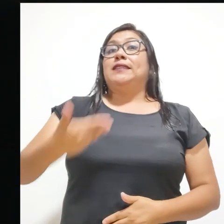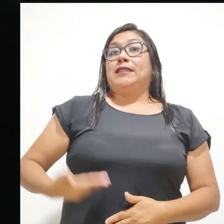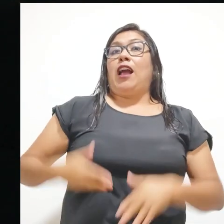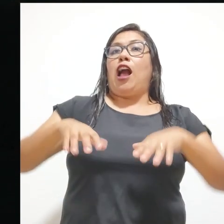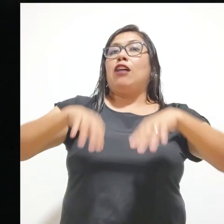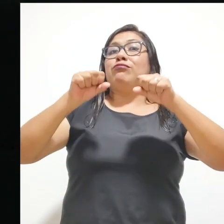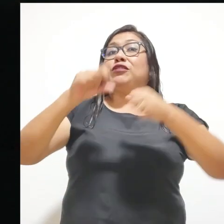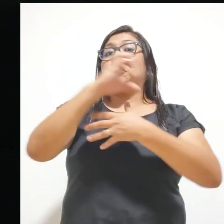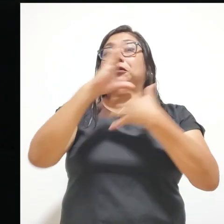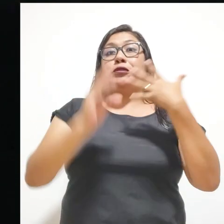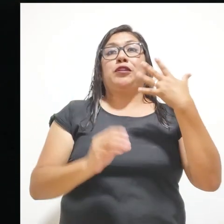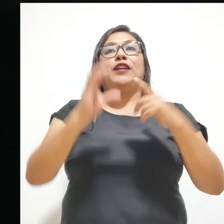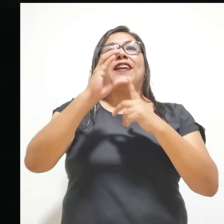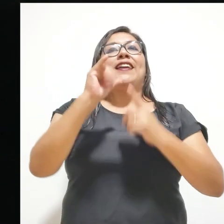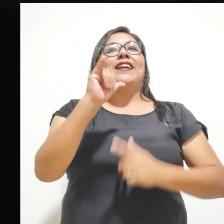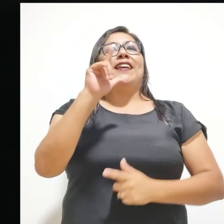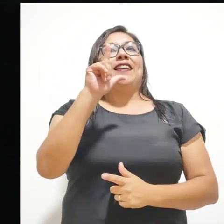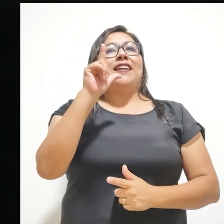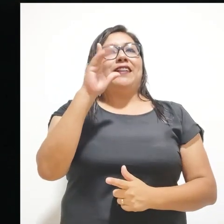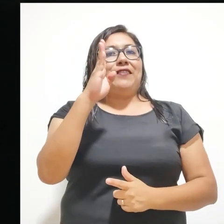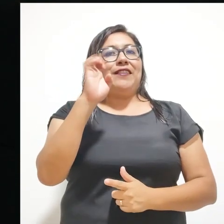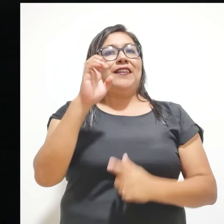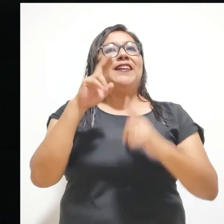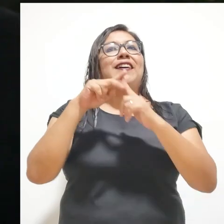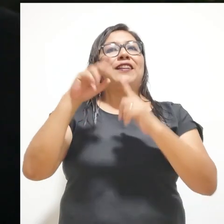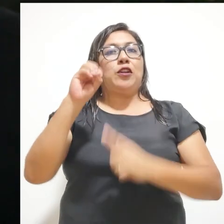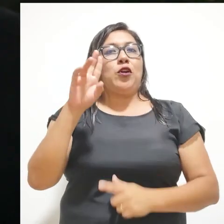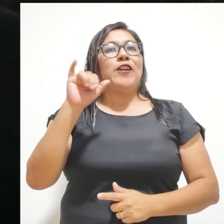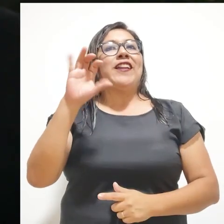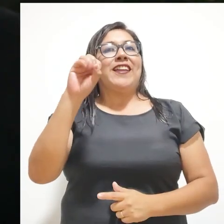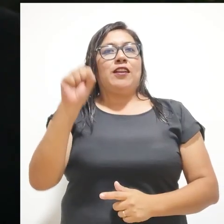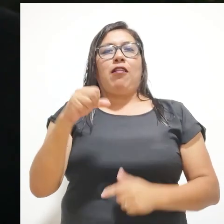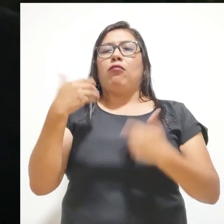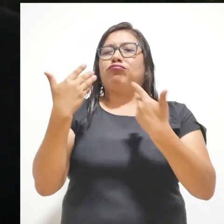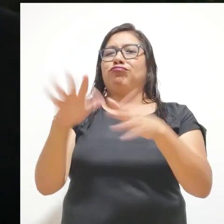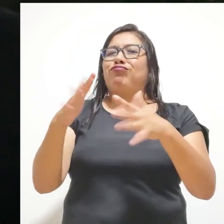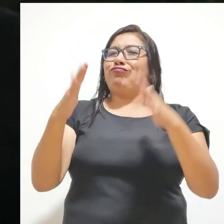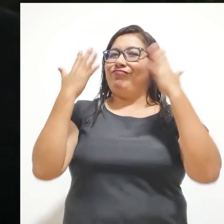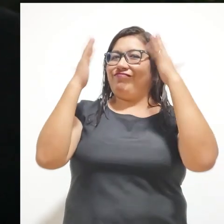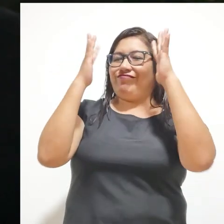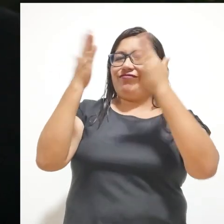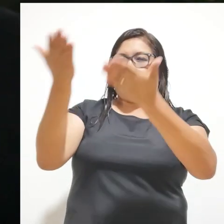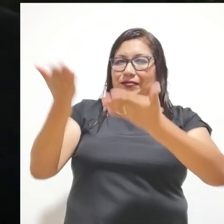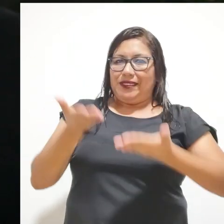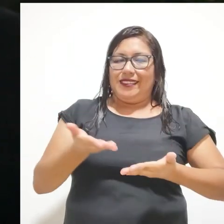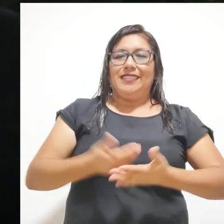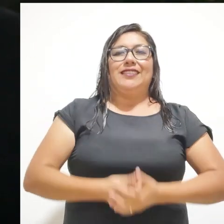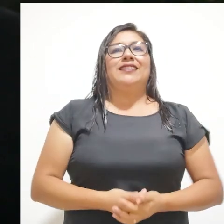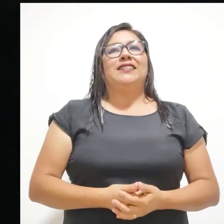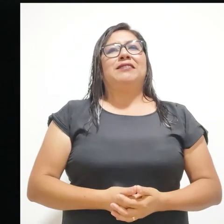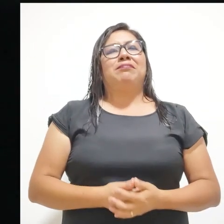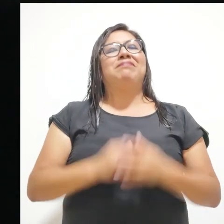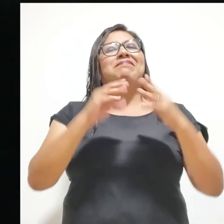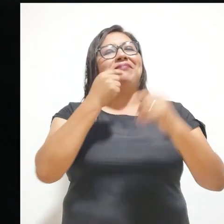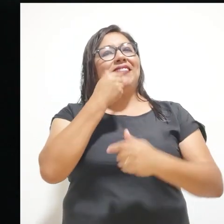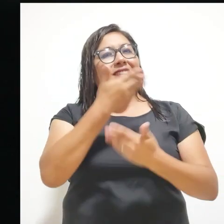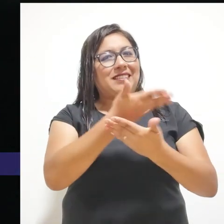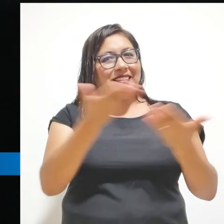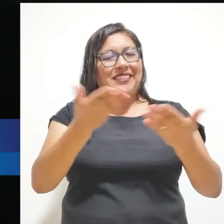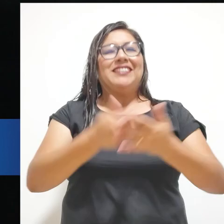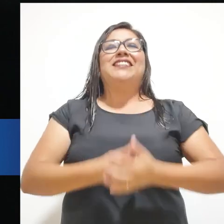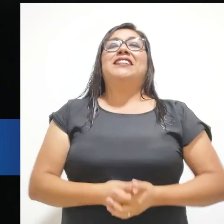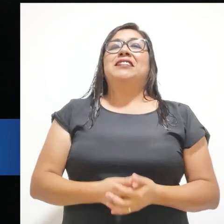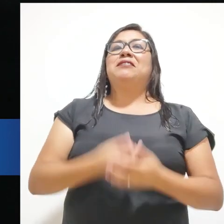CONADIS, Mario Ríos Espinosa, a quien le damos la más cordial bienvenida. ¿cómo estás?